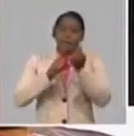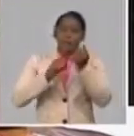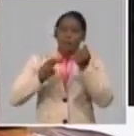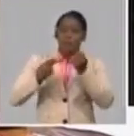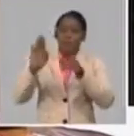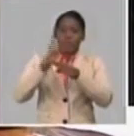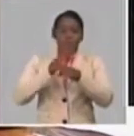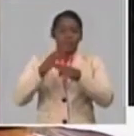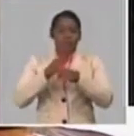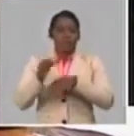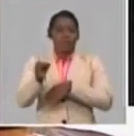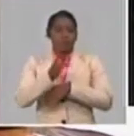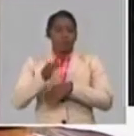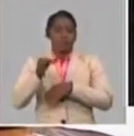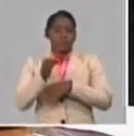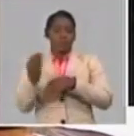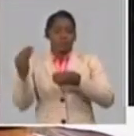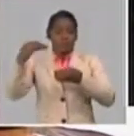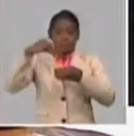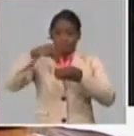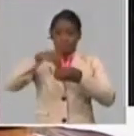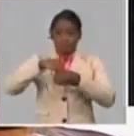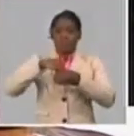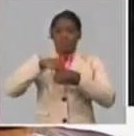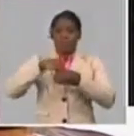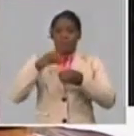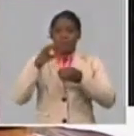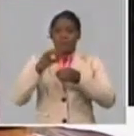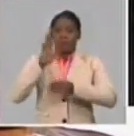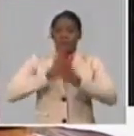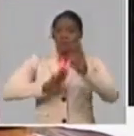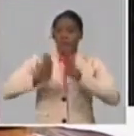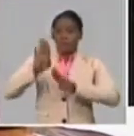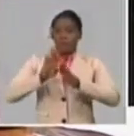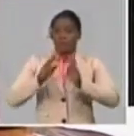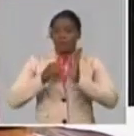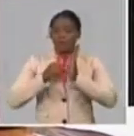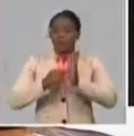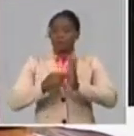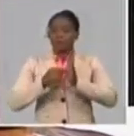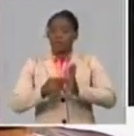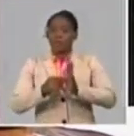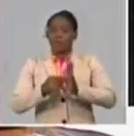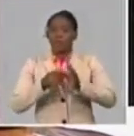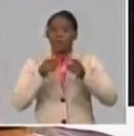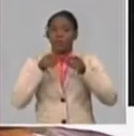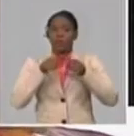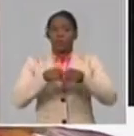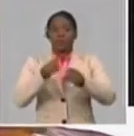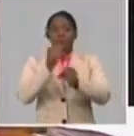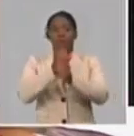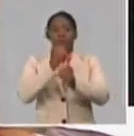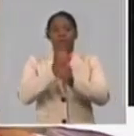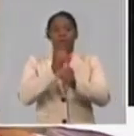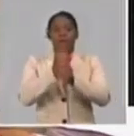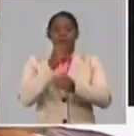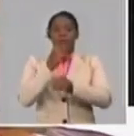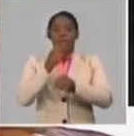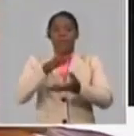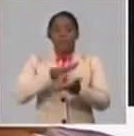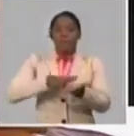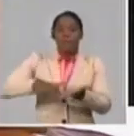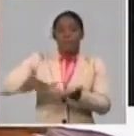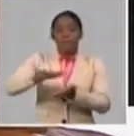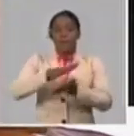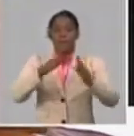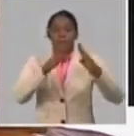municipio están insertados en los consejos de defensa para, junto a las organizaciones del barrio, en ese ejercicio integrador